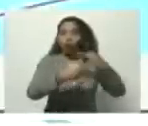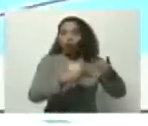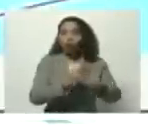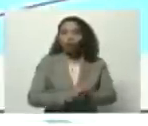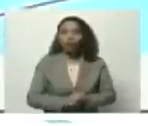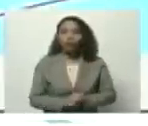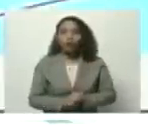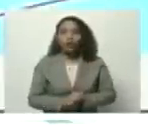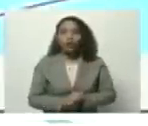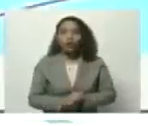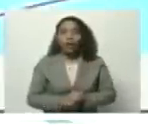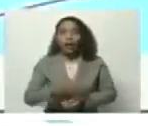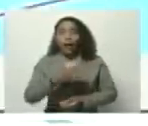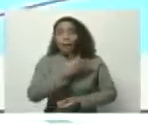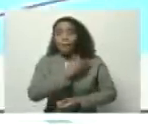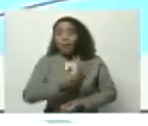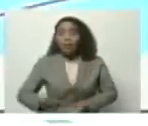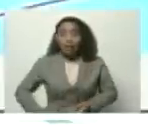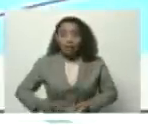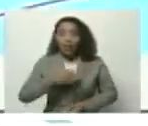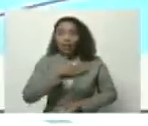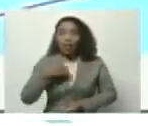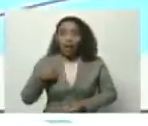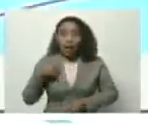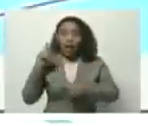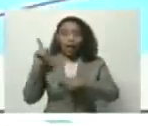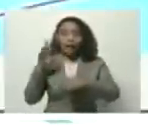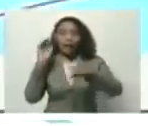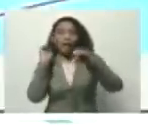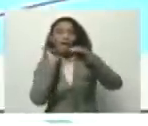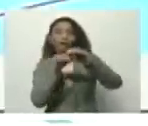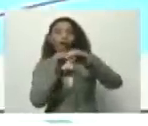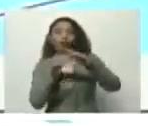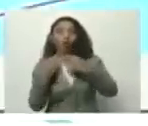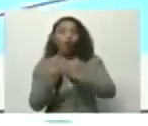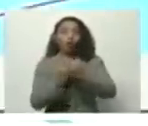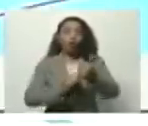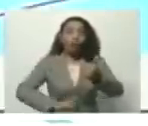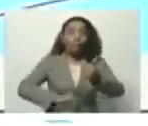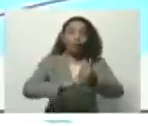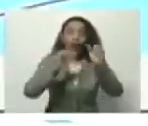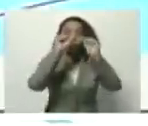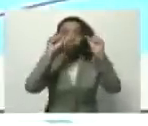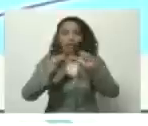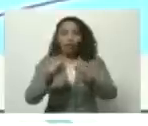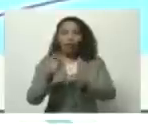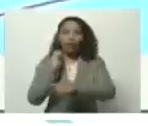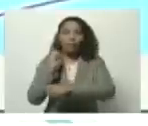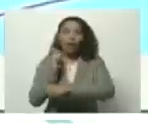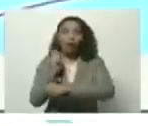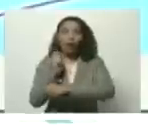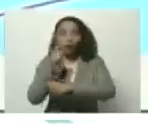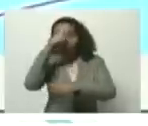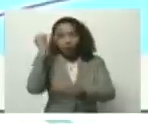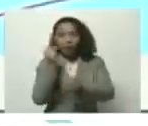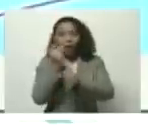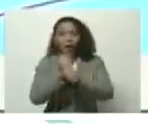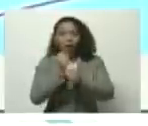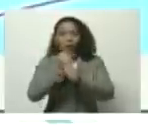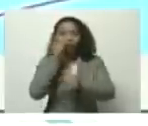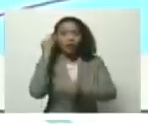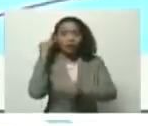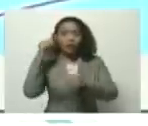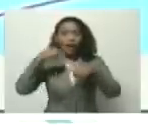Ha querido el presidente que este fondo justamente acompañe el sistema de ingreso de los trabajadores y de las trabajadoras